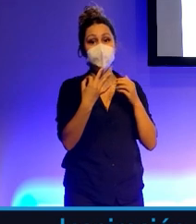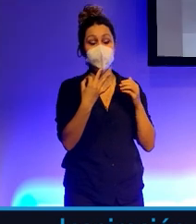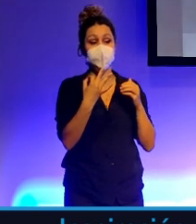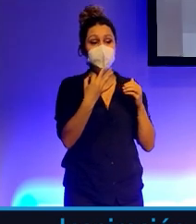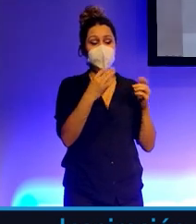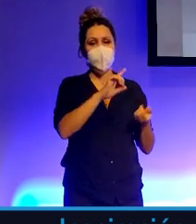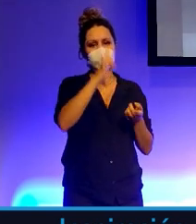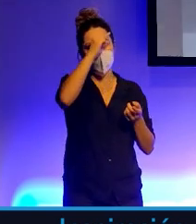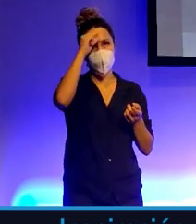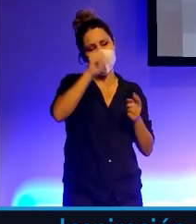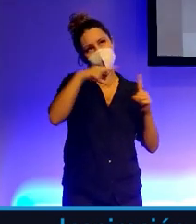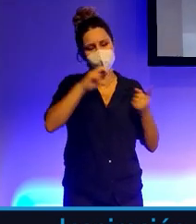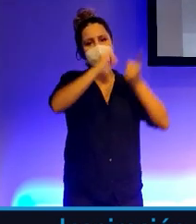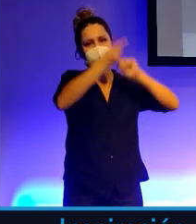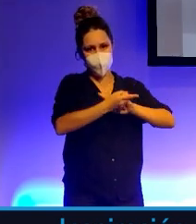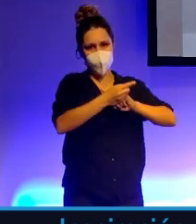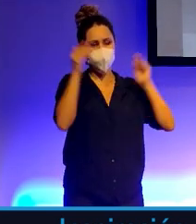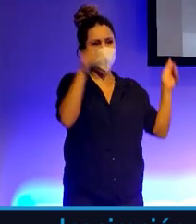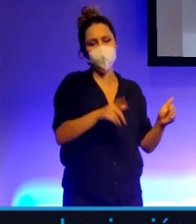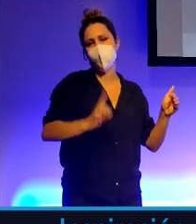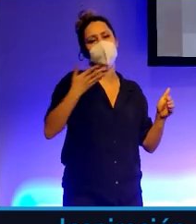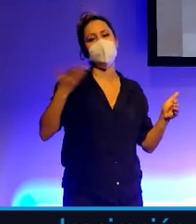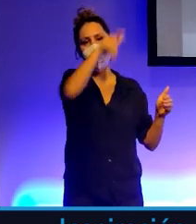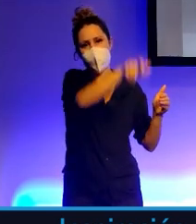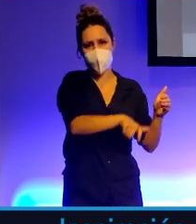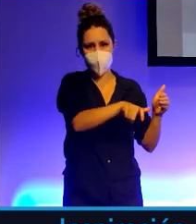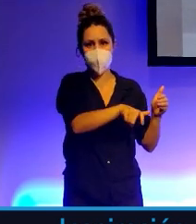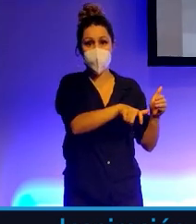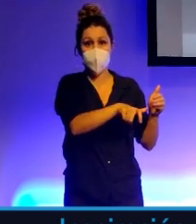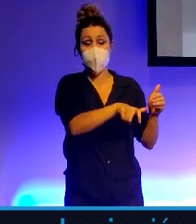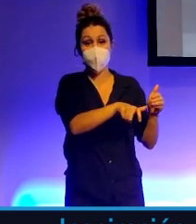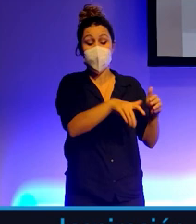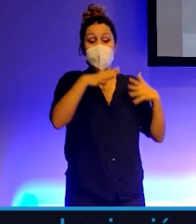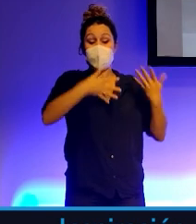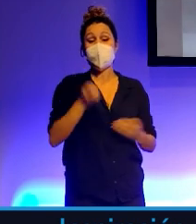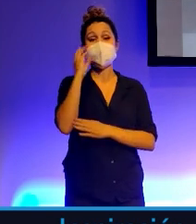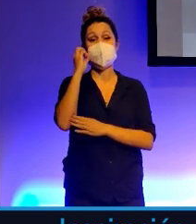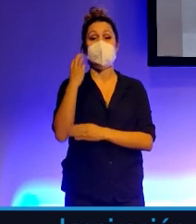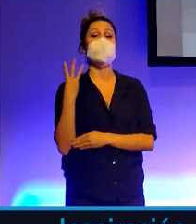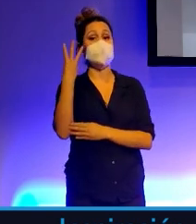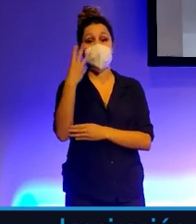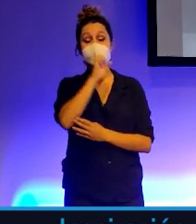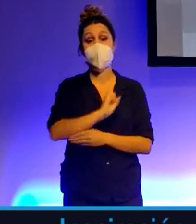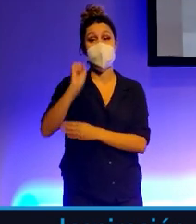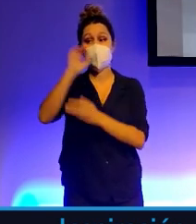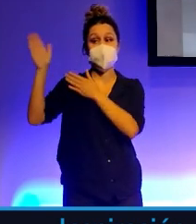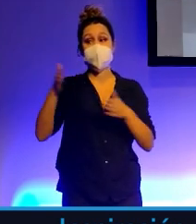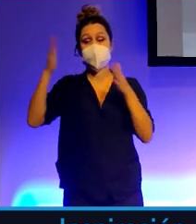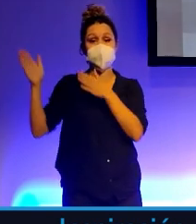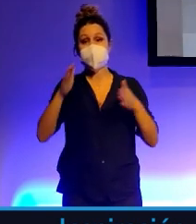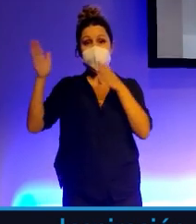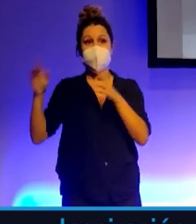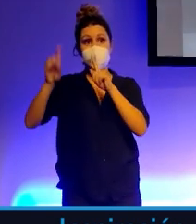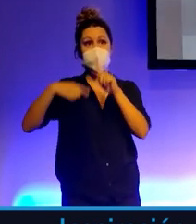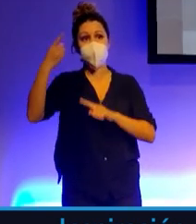foco en lo humano. Yo creo que es eso. Igual, ahora vienen otras tres charlas fabulosas y me dan una opinión y